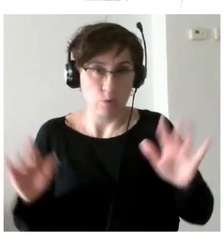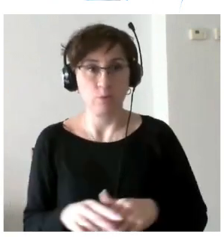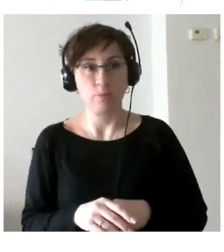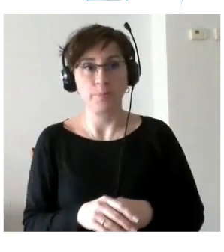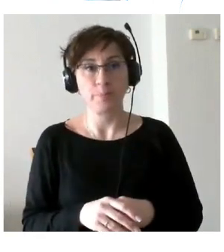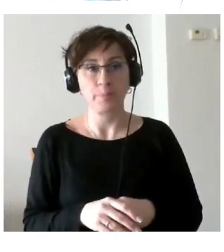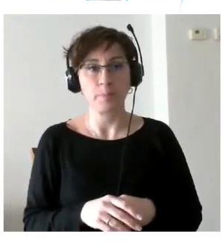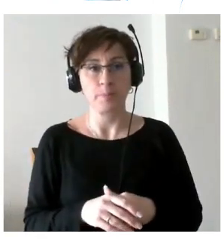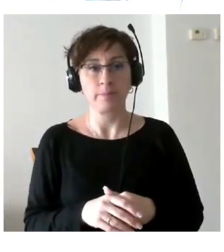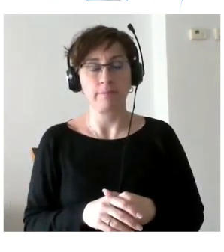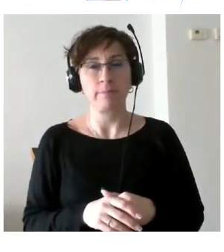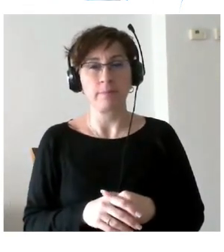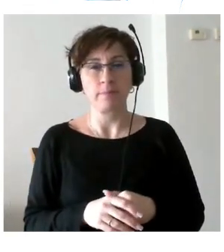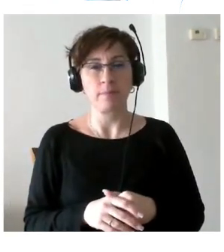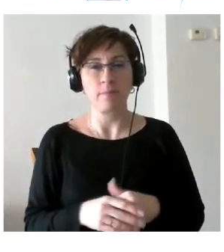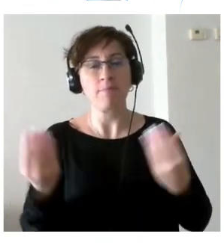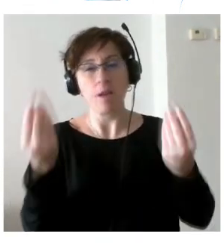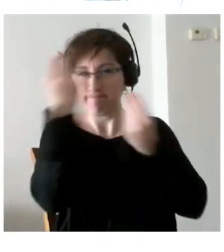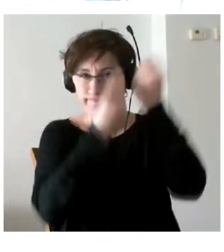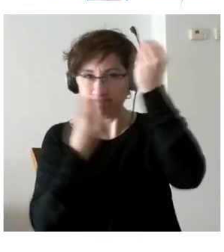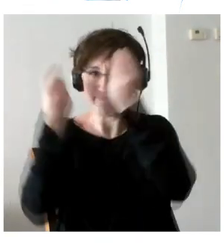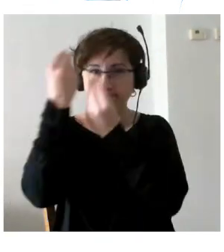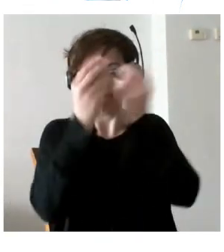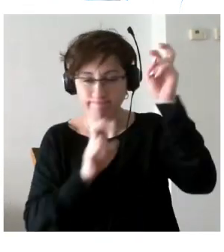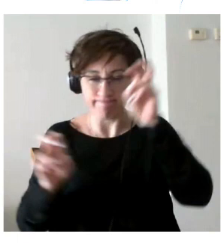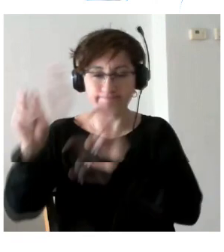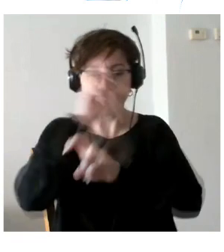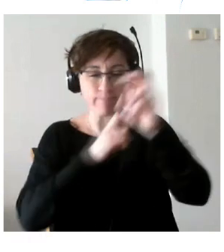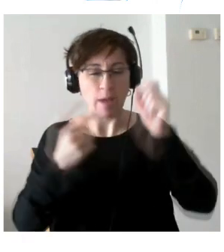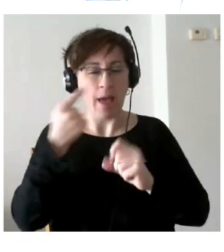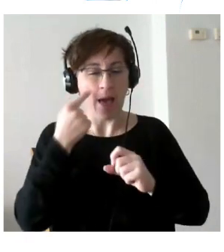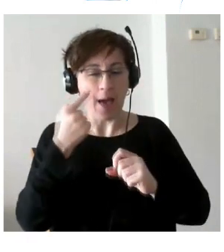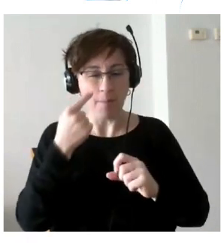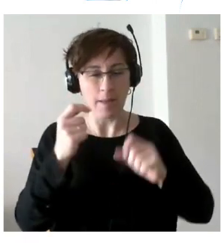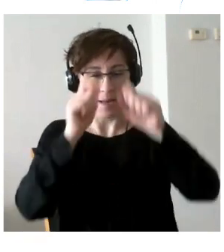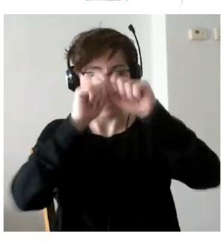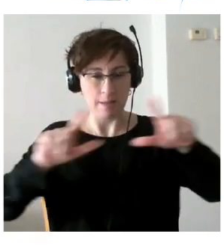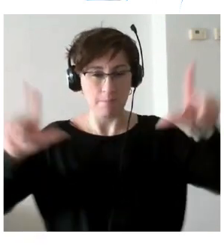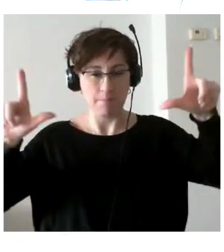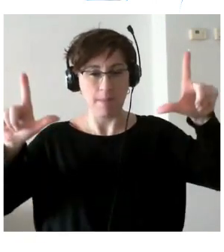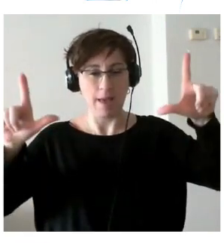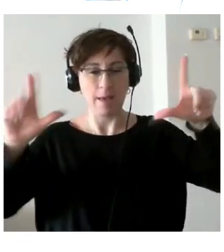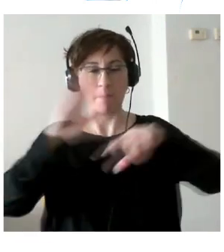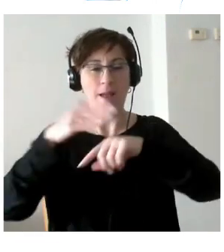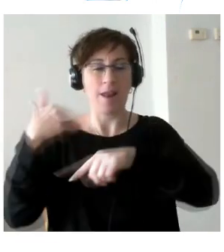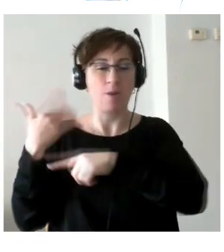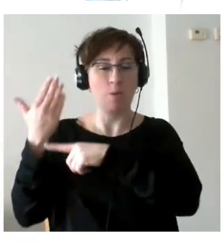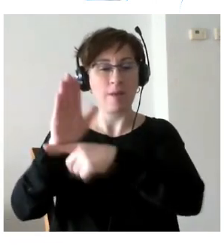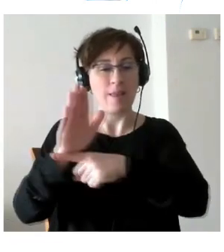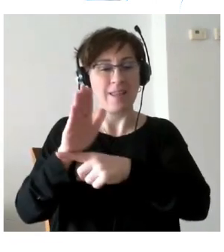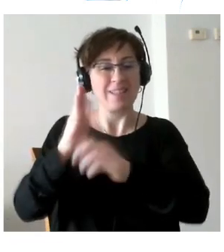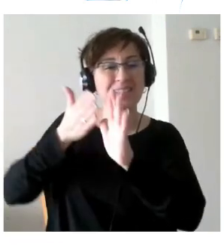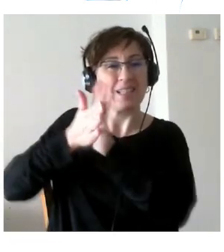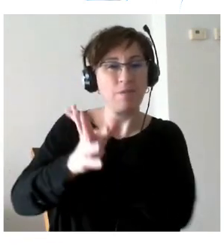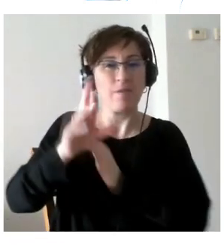buscando una imagen que pudiera reflejar lo que entiendo que es retoma me sería algo más